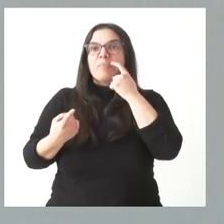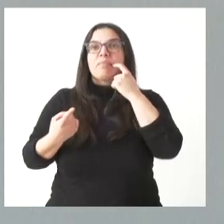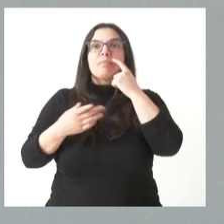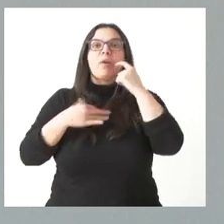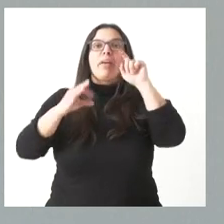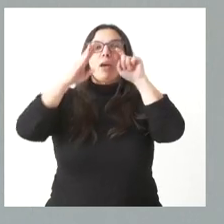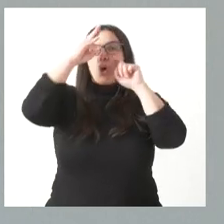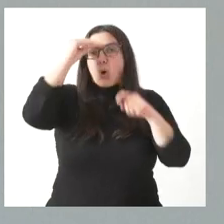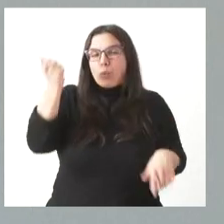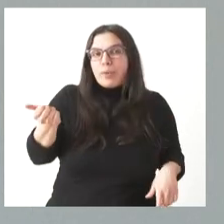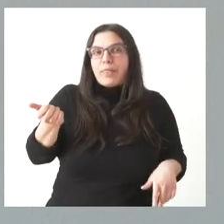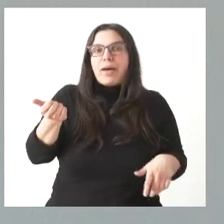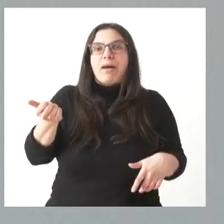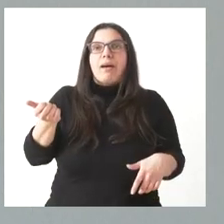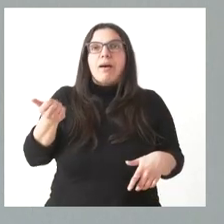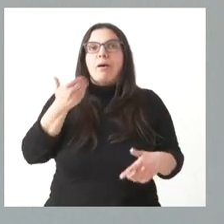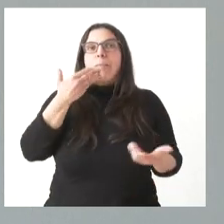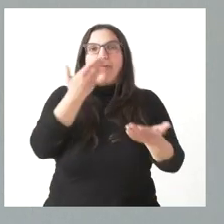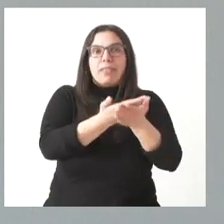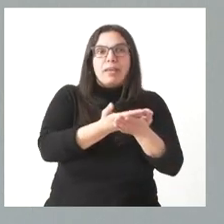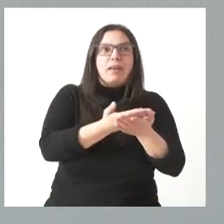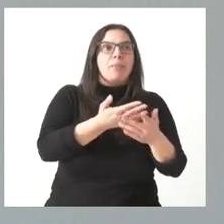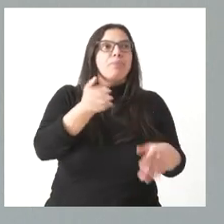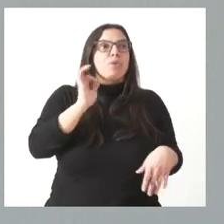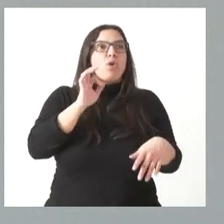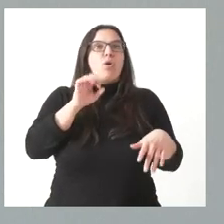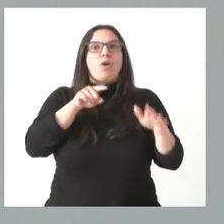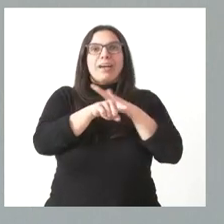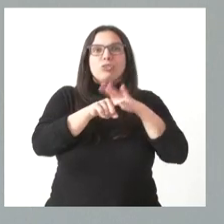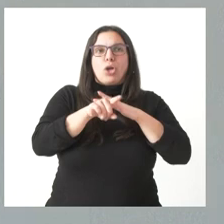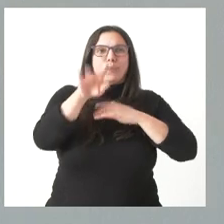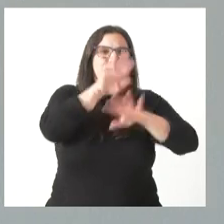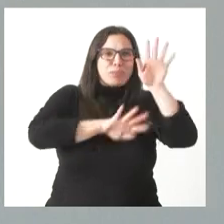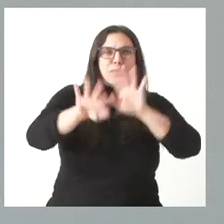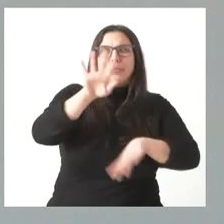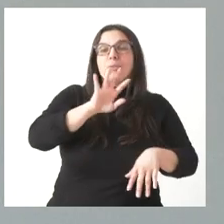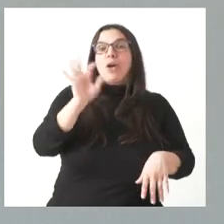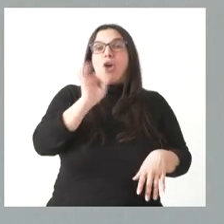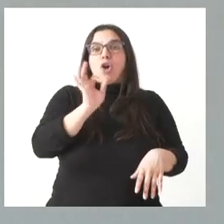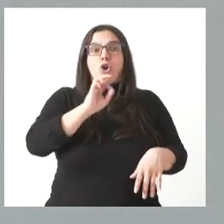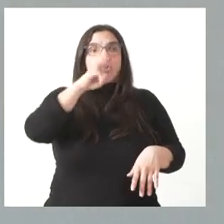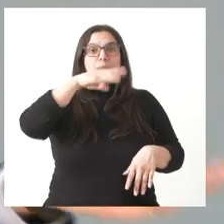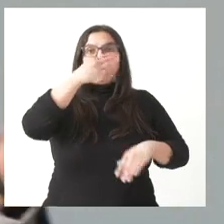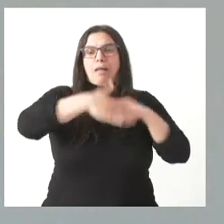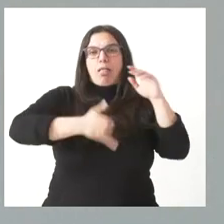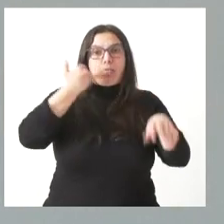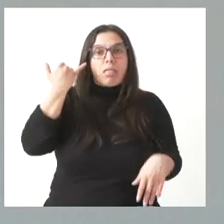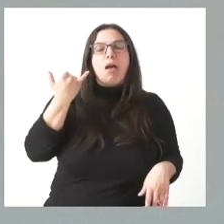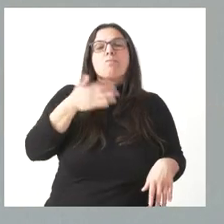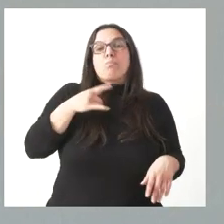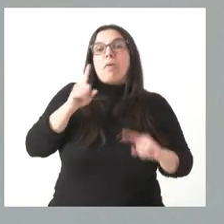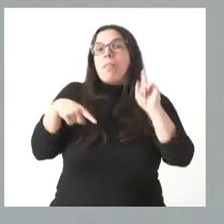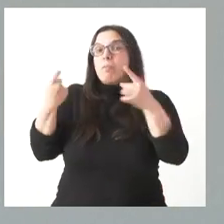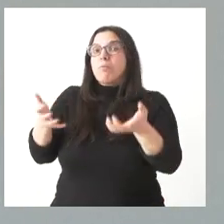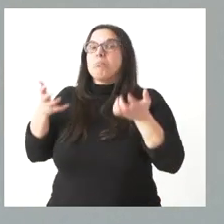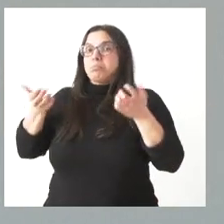pedir esta ayuda o el trámite es farragoso o se pasan esos tres meses de tiempo, se pueden seguir beneficiando